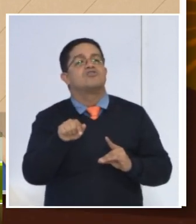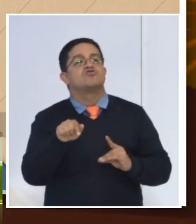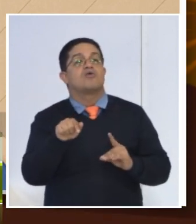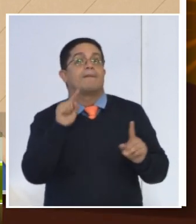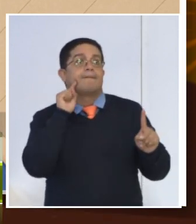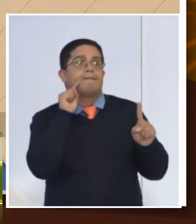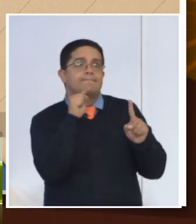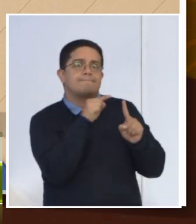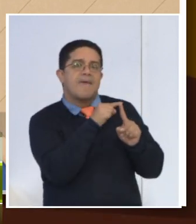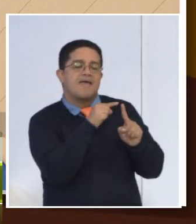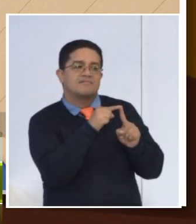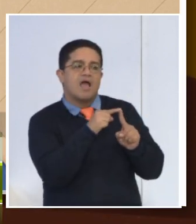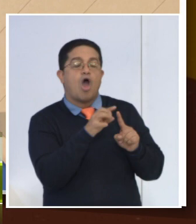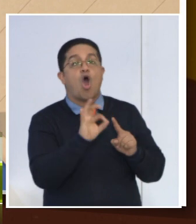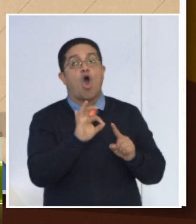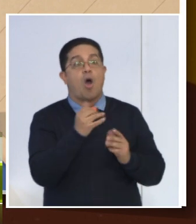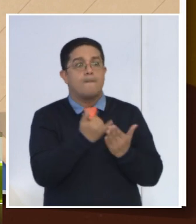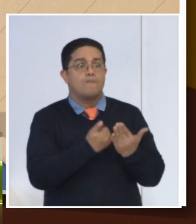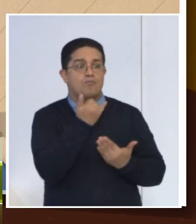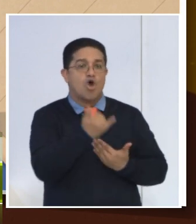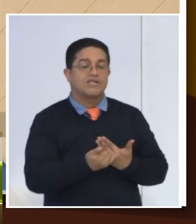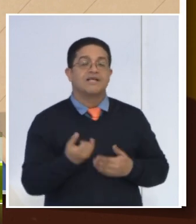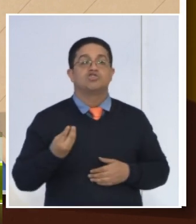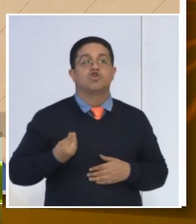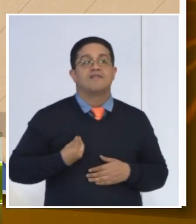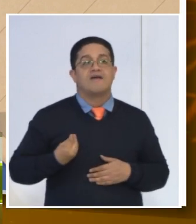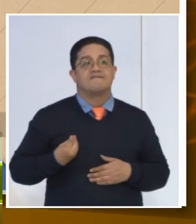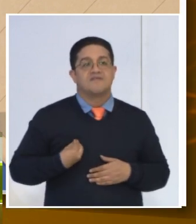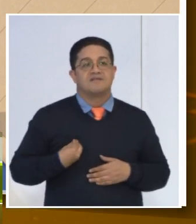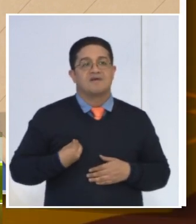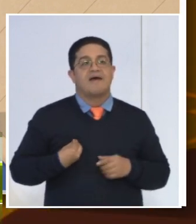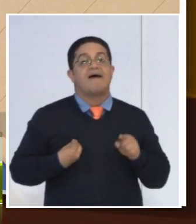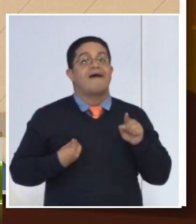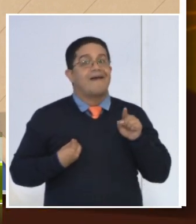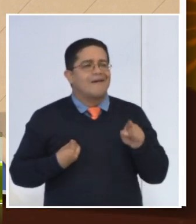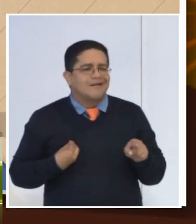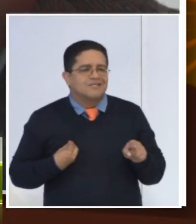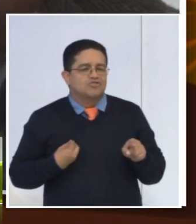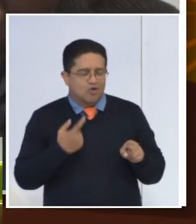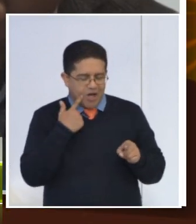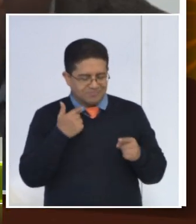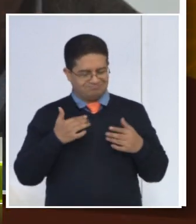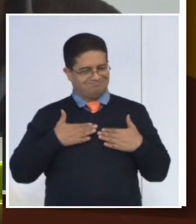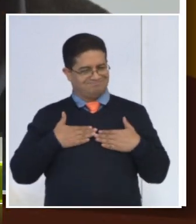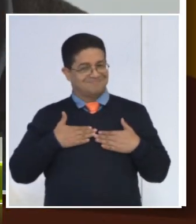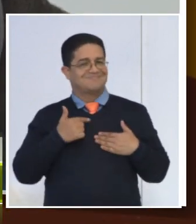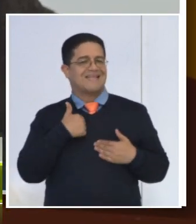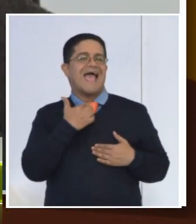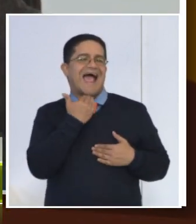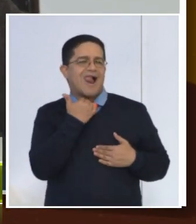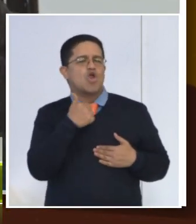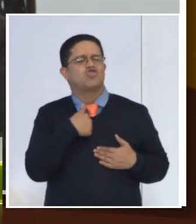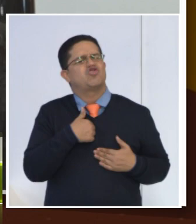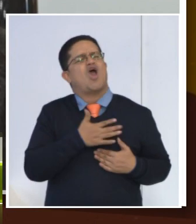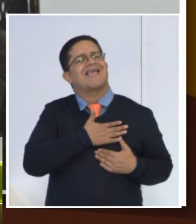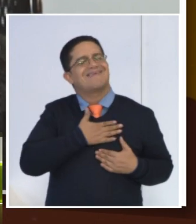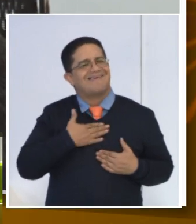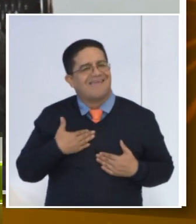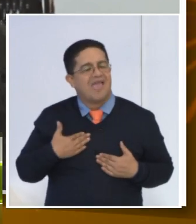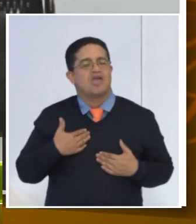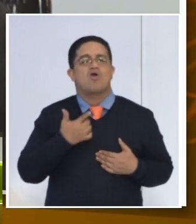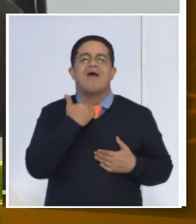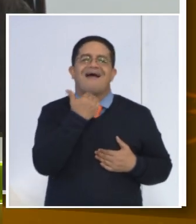metas y planificamos un proyecto de vida, algo que queremos lograr, eso siempre debe venir desde mi placer, desde lo que yo quiero lograr, desde lo que